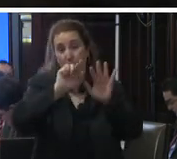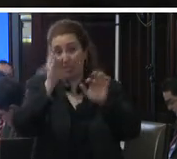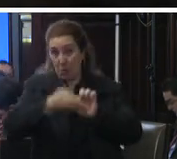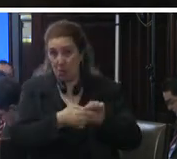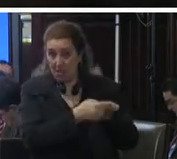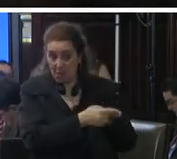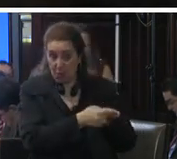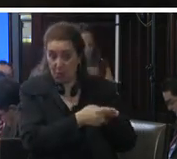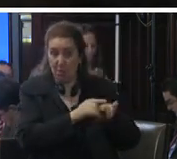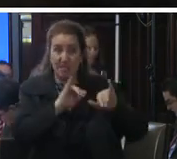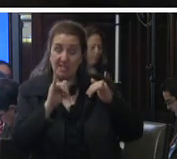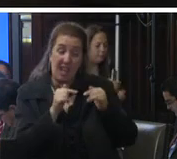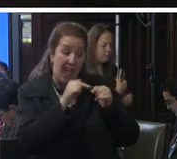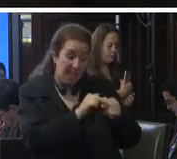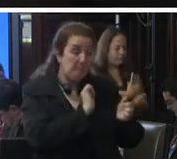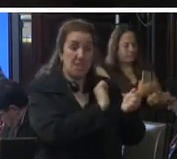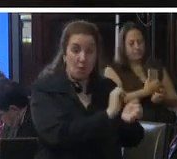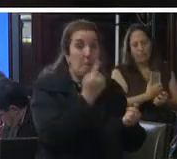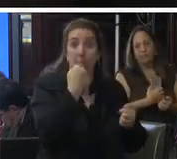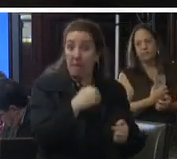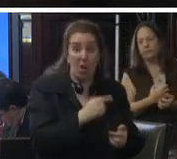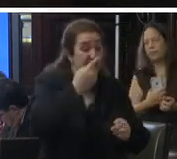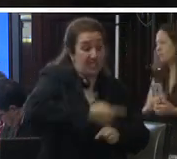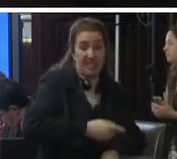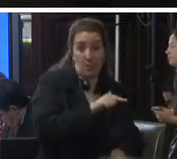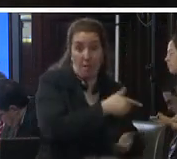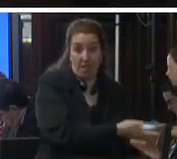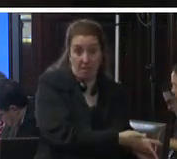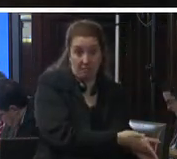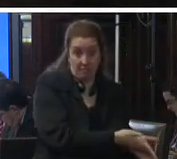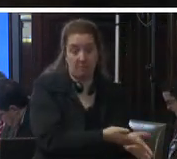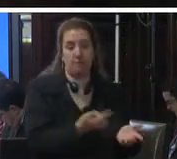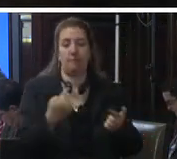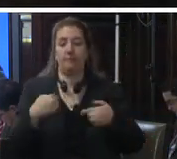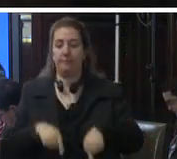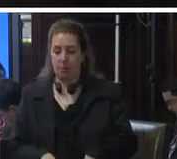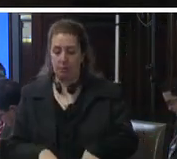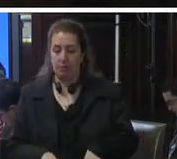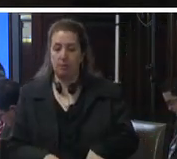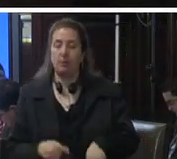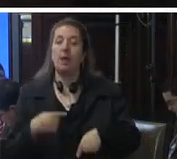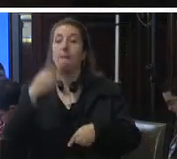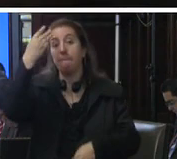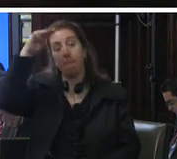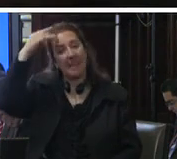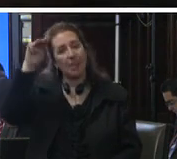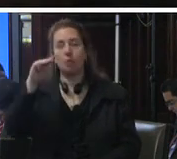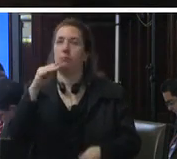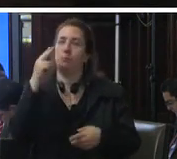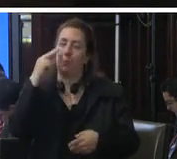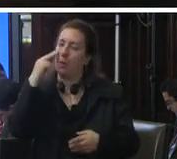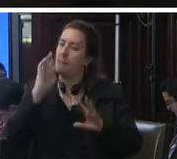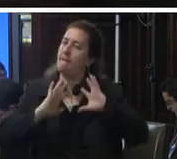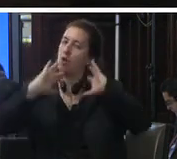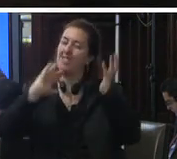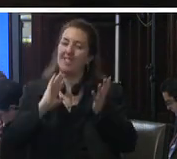estaban en prisión preventiva señoras y señores comisionados en méxico los incidentes de violencia más recurrentes